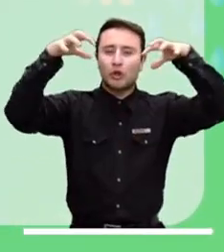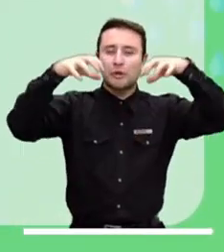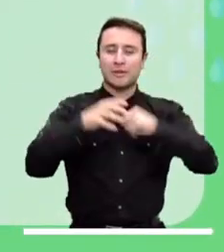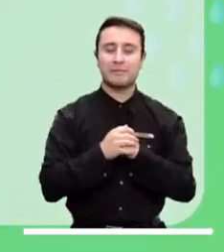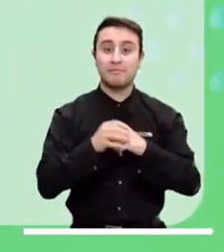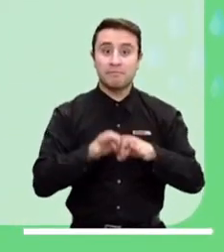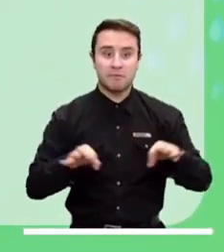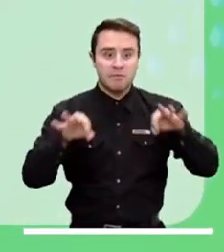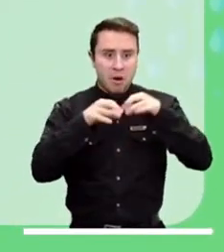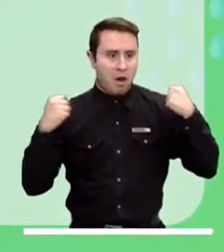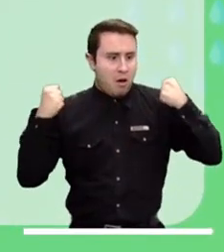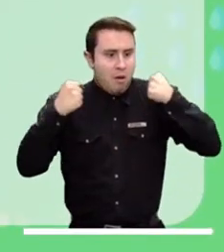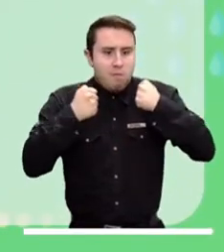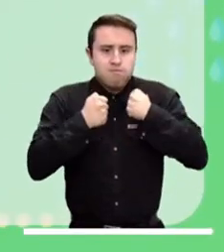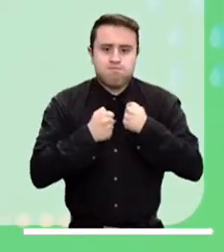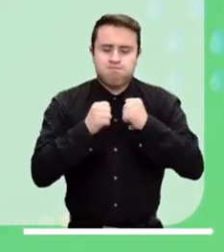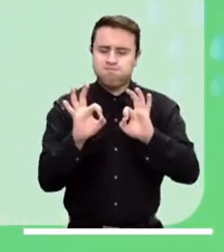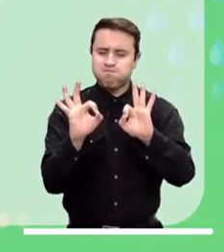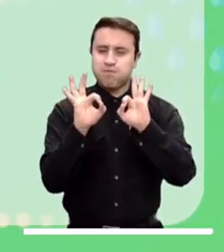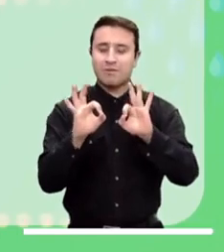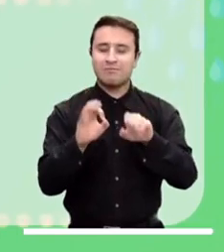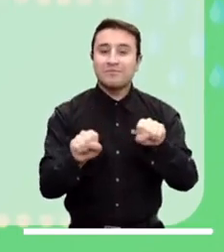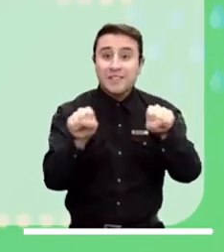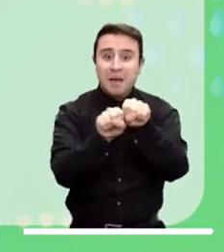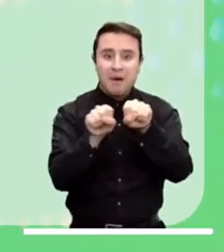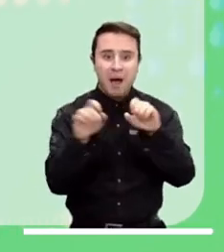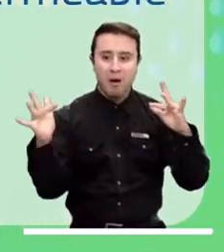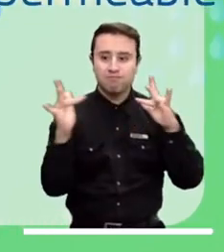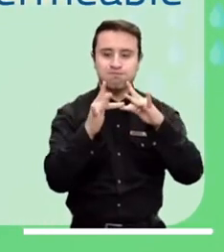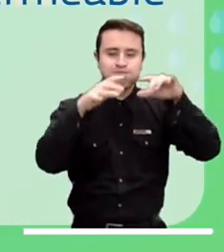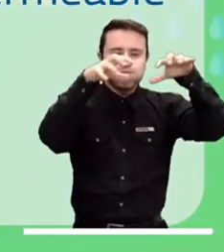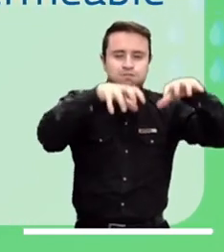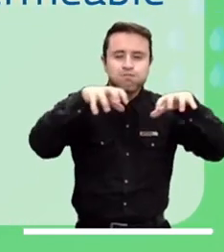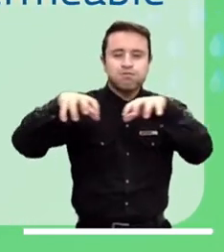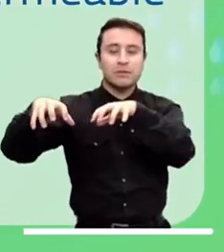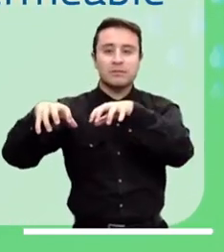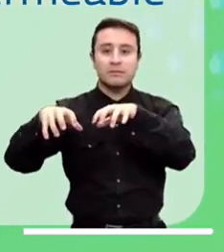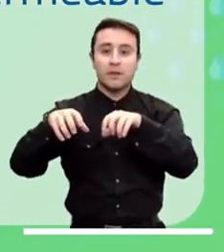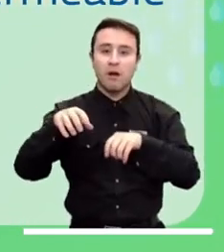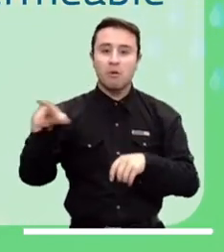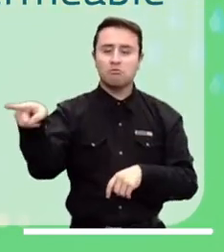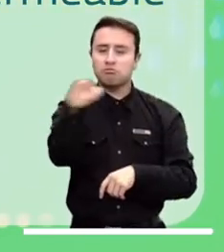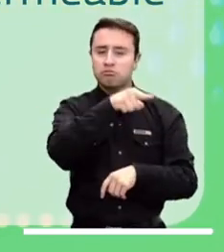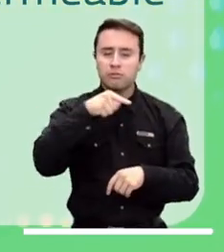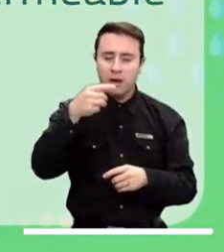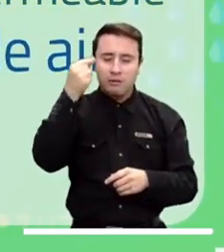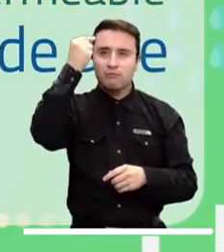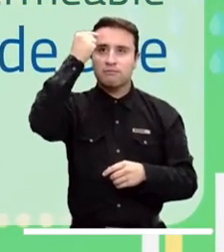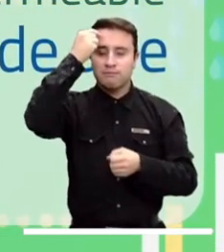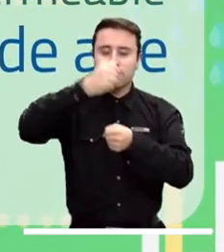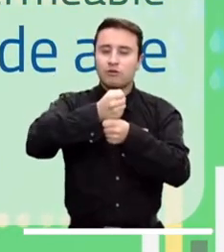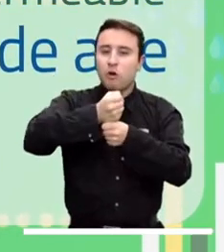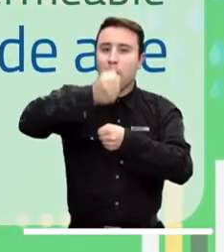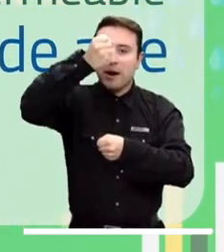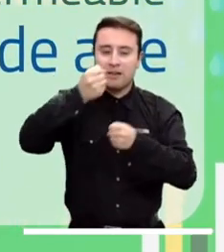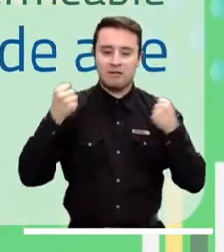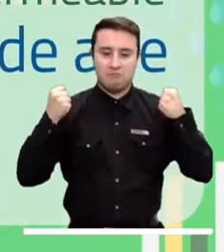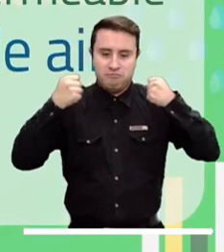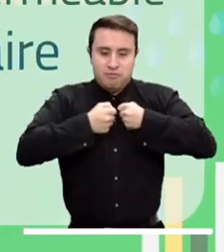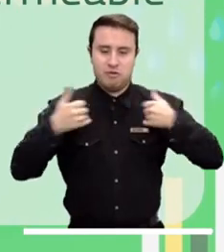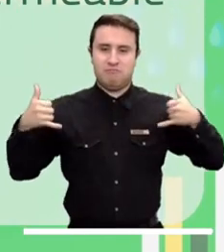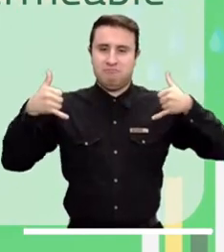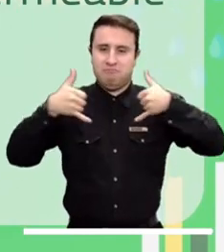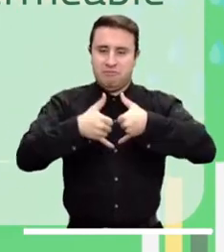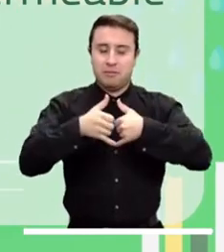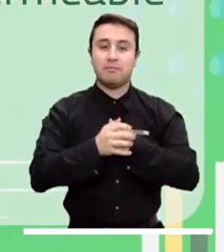lluvias. Procure estar bien abrigado. Utilizar calzado apropiado. No olvide llevar sombrilla o impermeable.